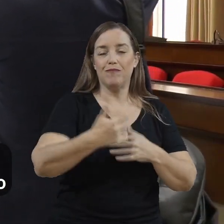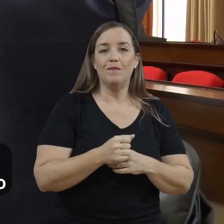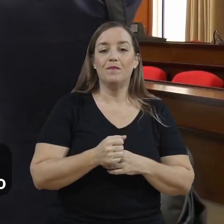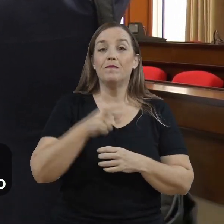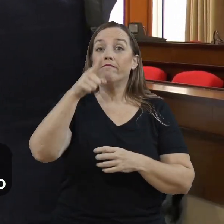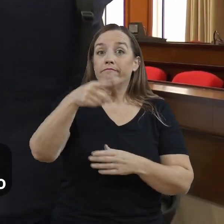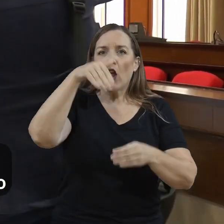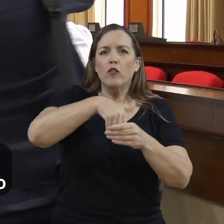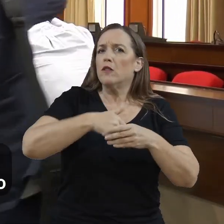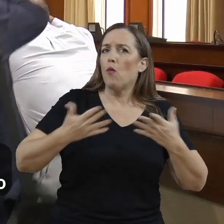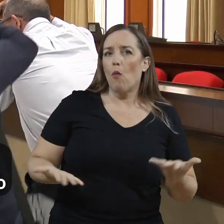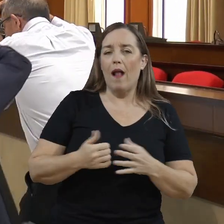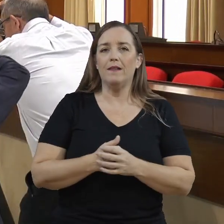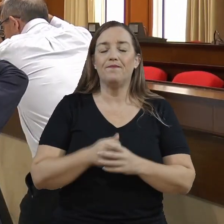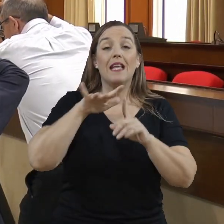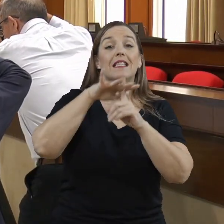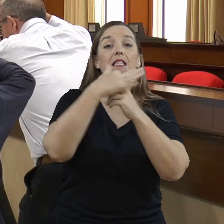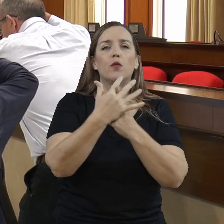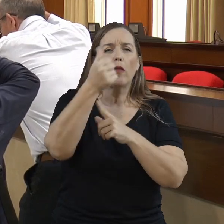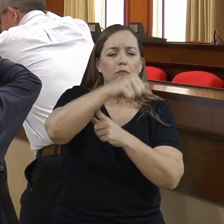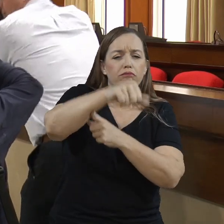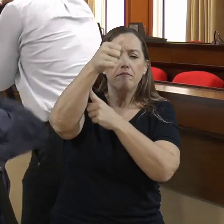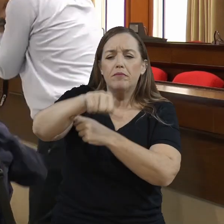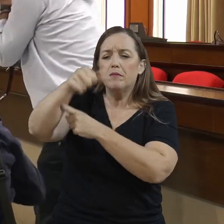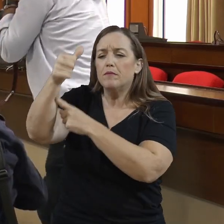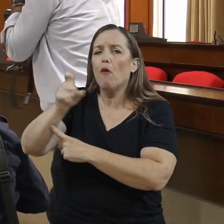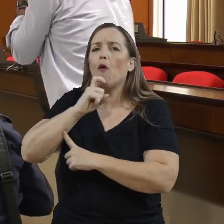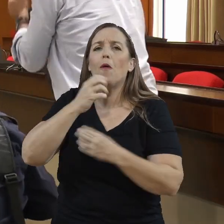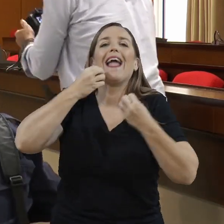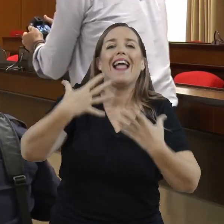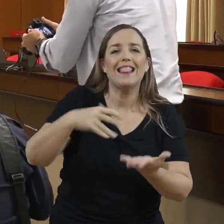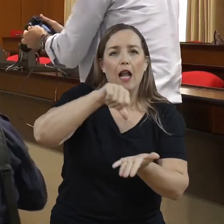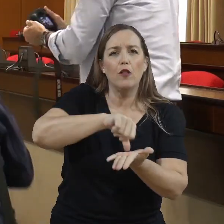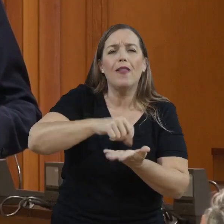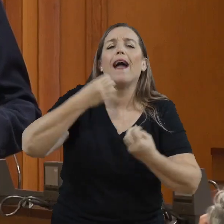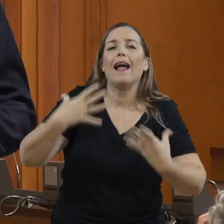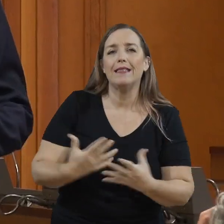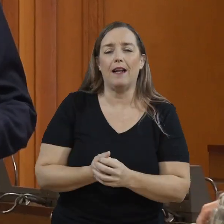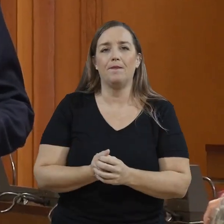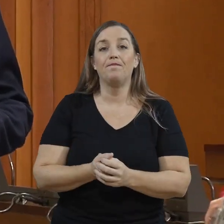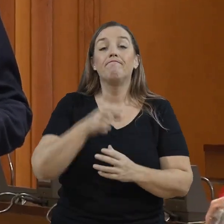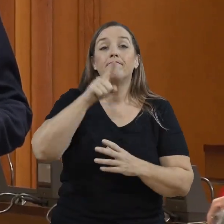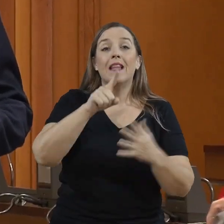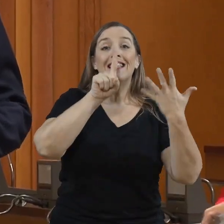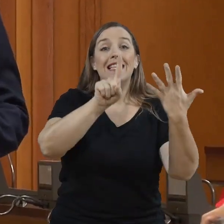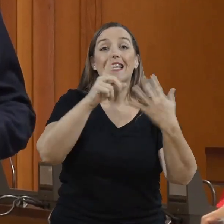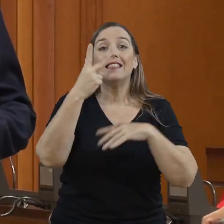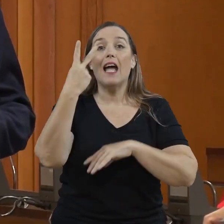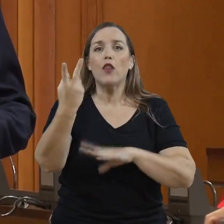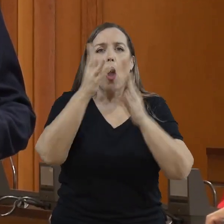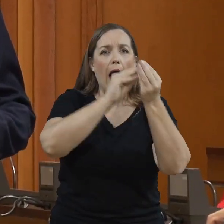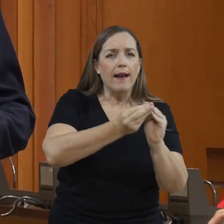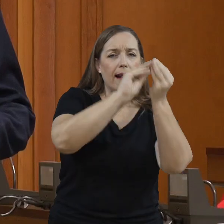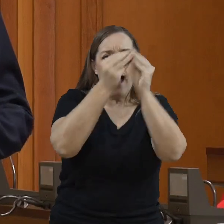cómo está la situación actual plasmado en 22 fichas y cuenta con 62 acciones concretas para solventar las deficiencias